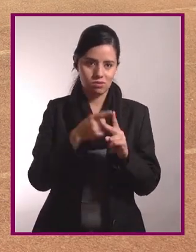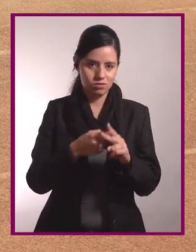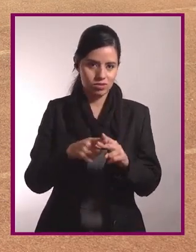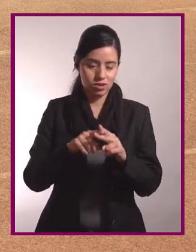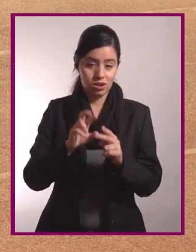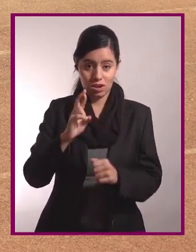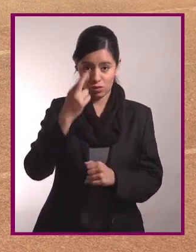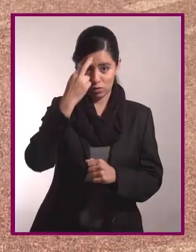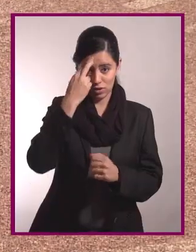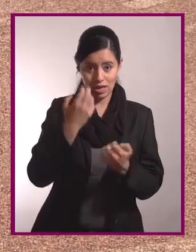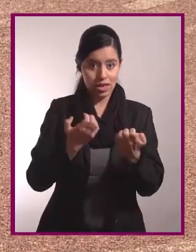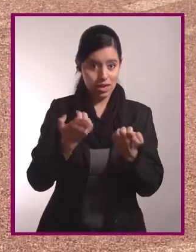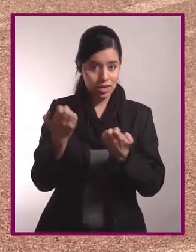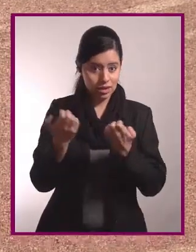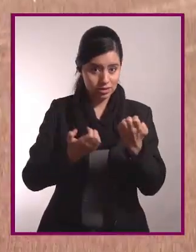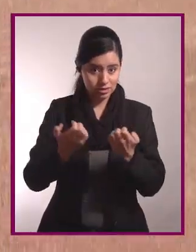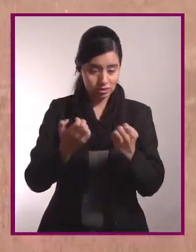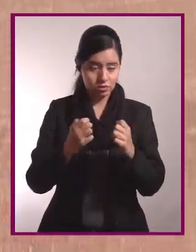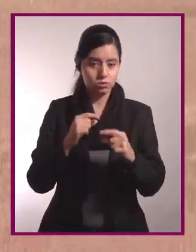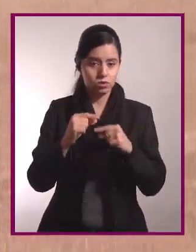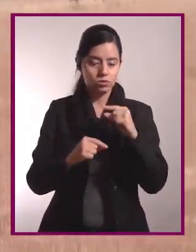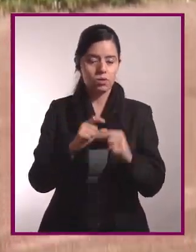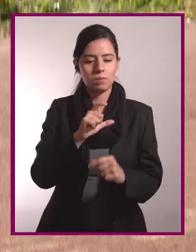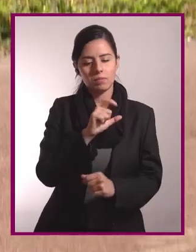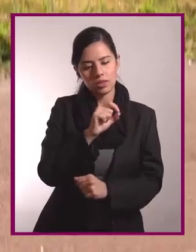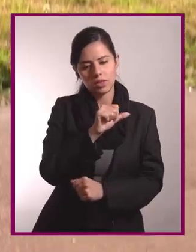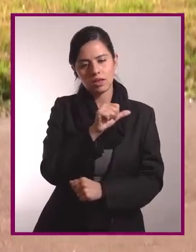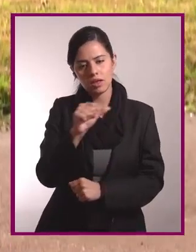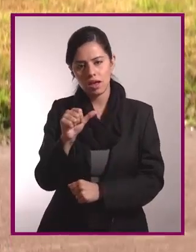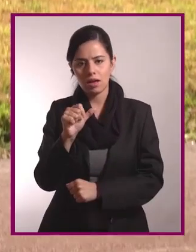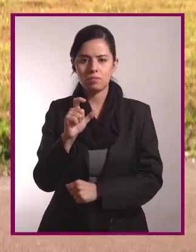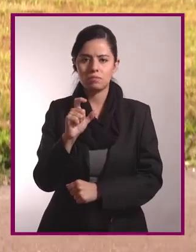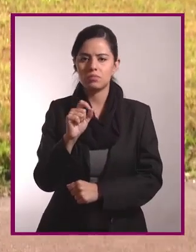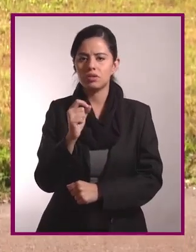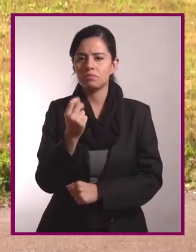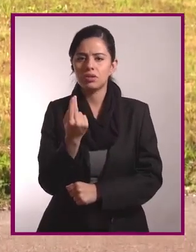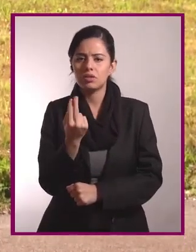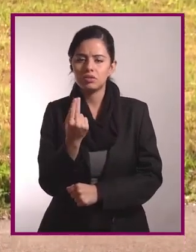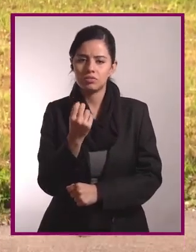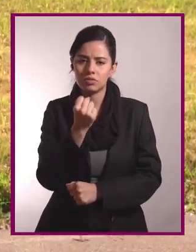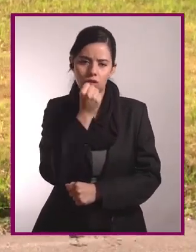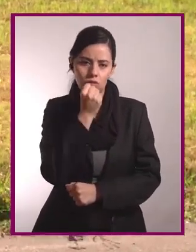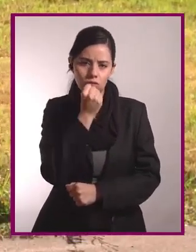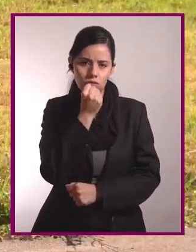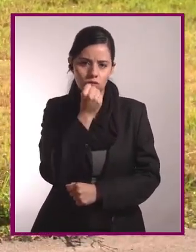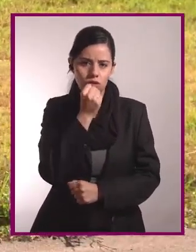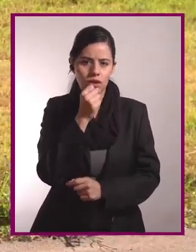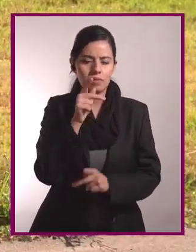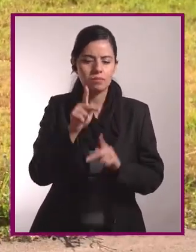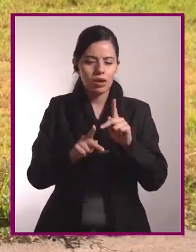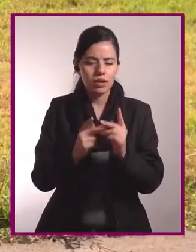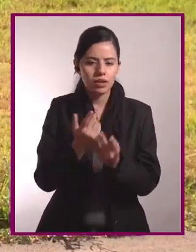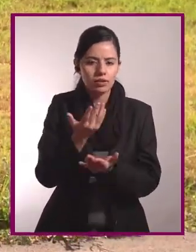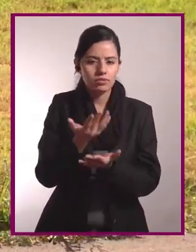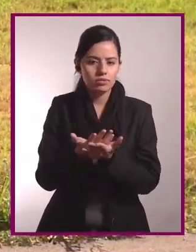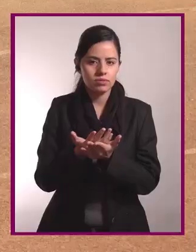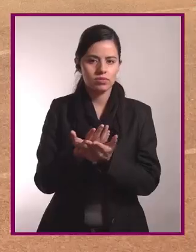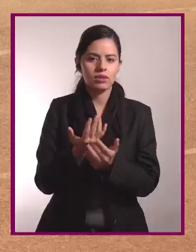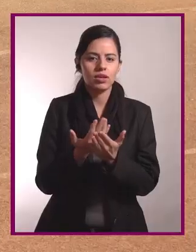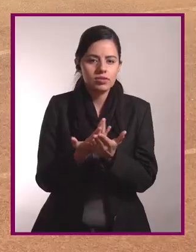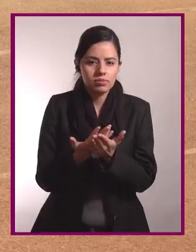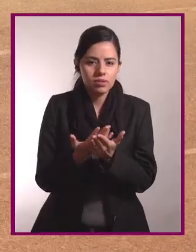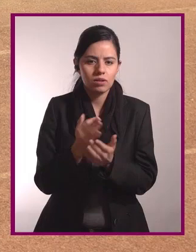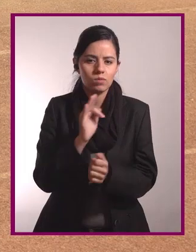parte inferior. Es importante que recuerden, entre ejercicio y ejercicio, tomarse de 20 a 25 segundos